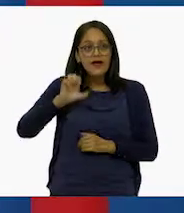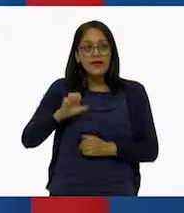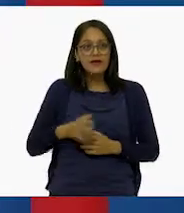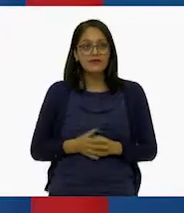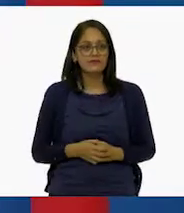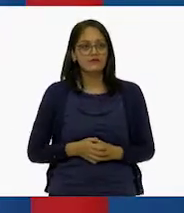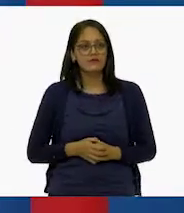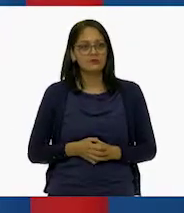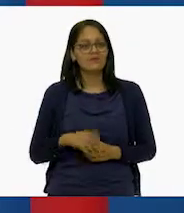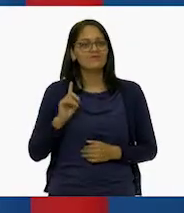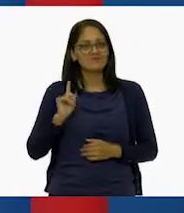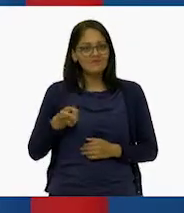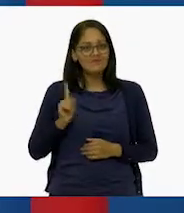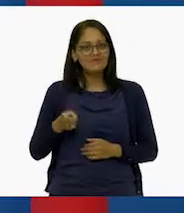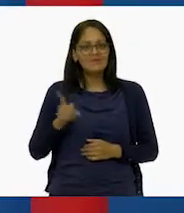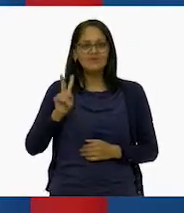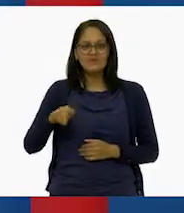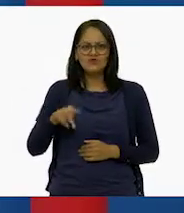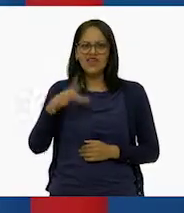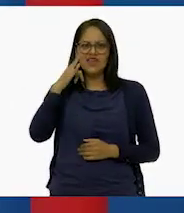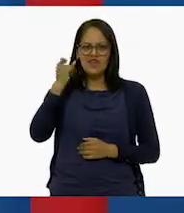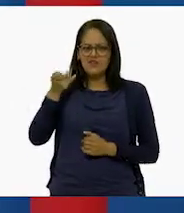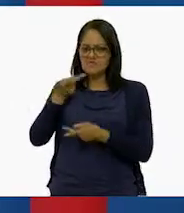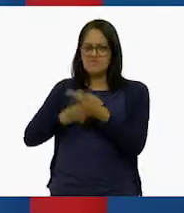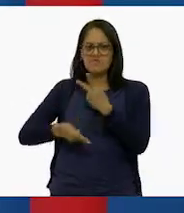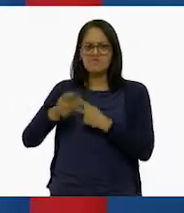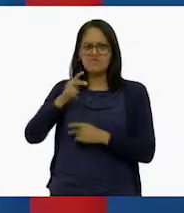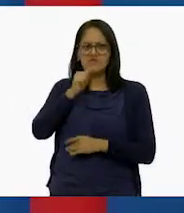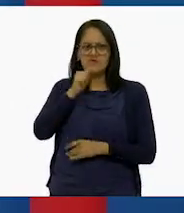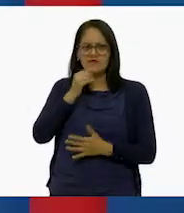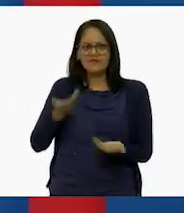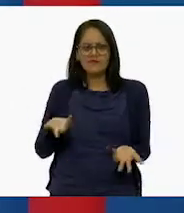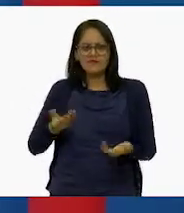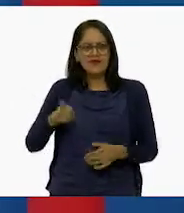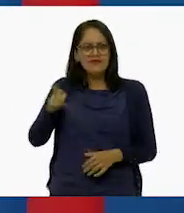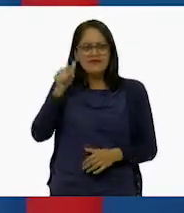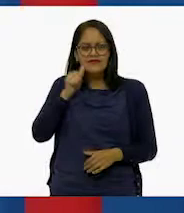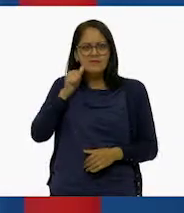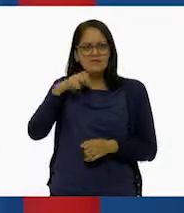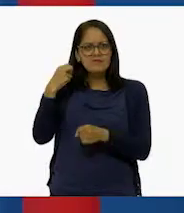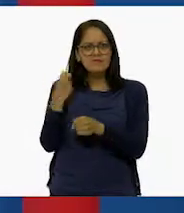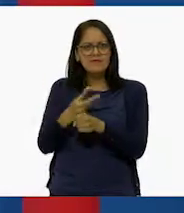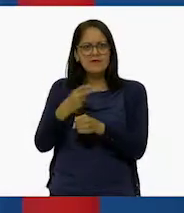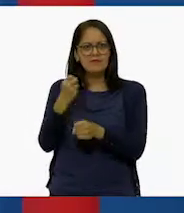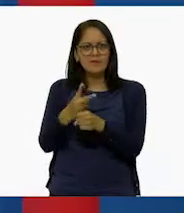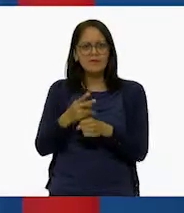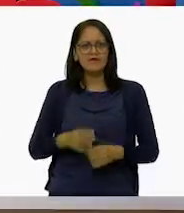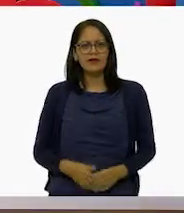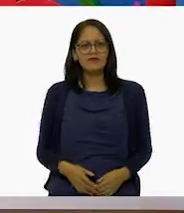¡Mmm! Es cierto. Está muy raro que no haya llegado. Siempre es muy puntual.